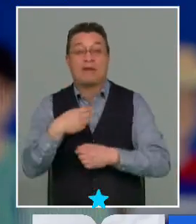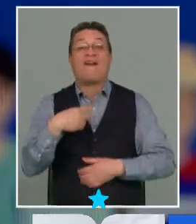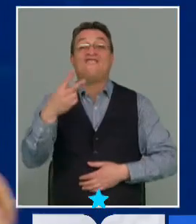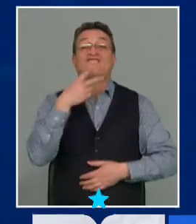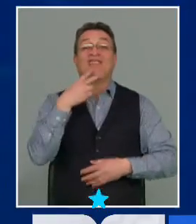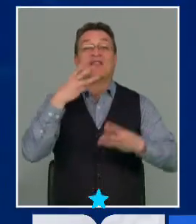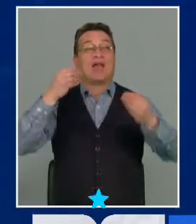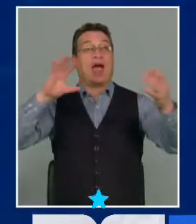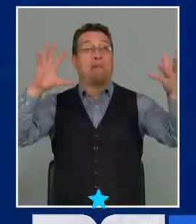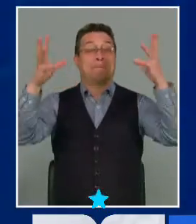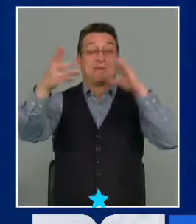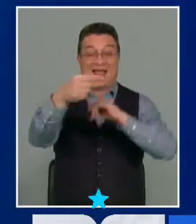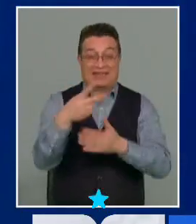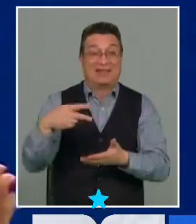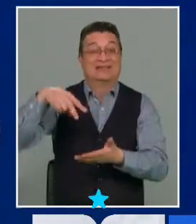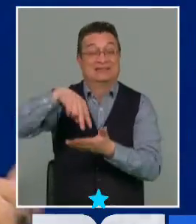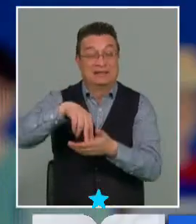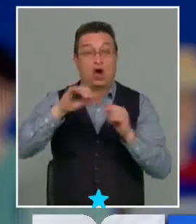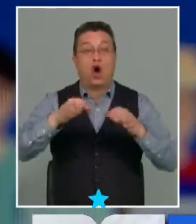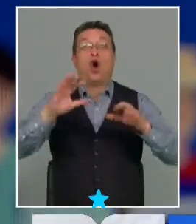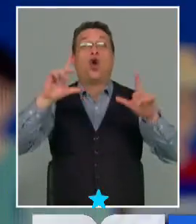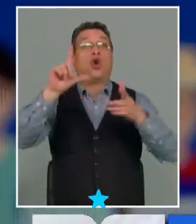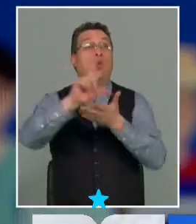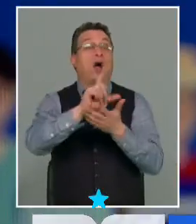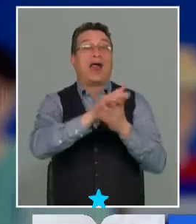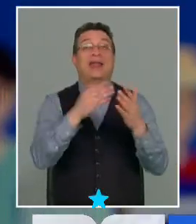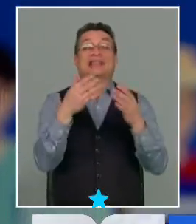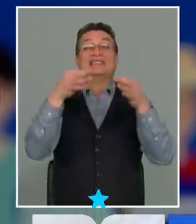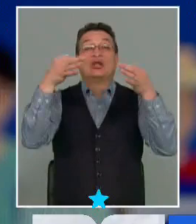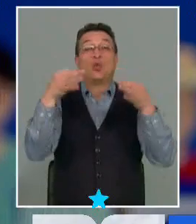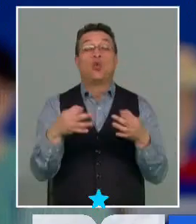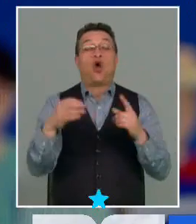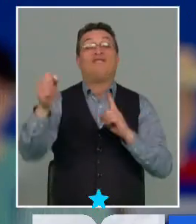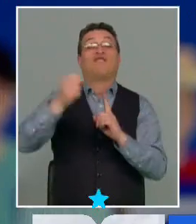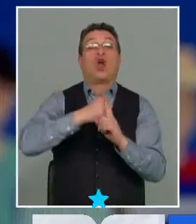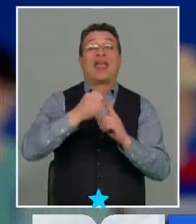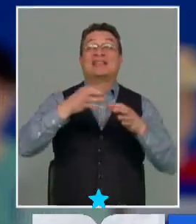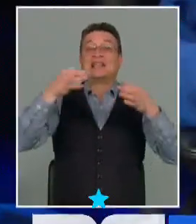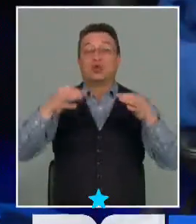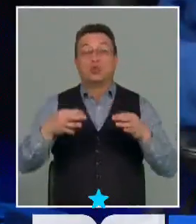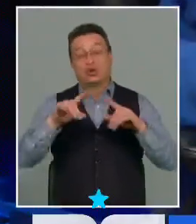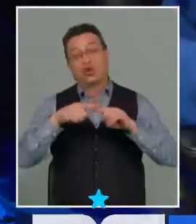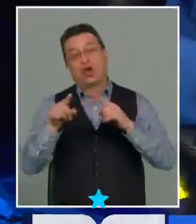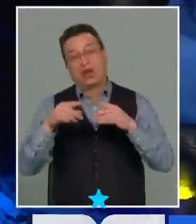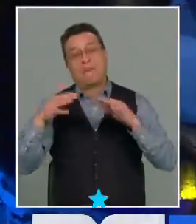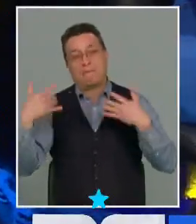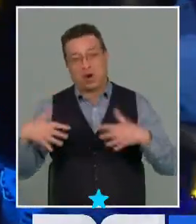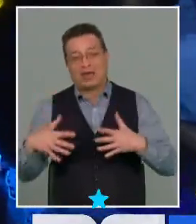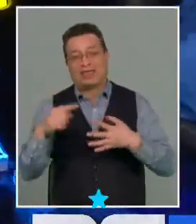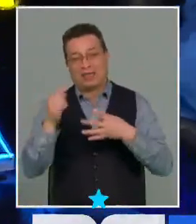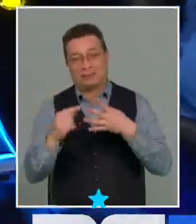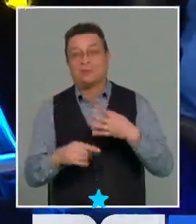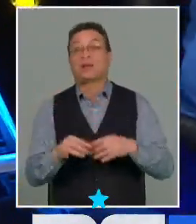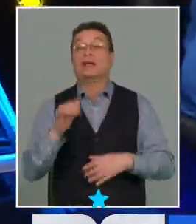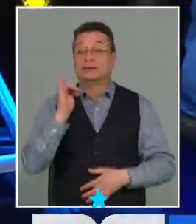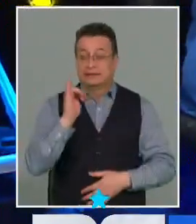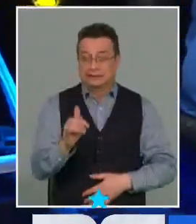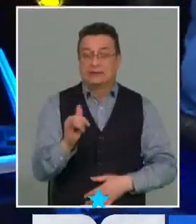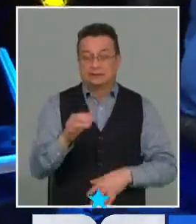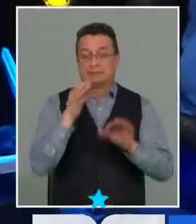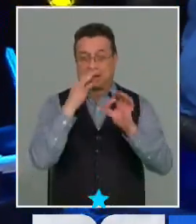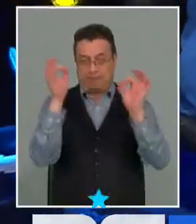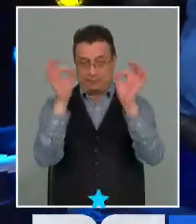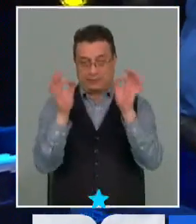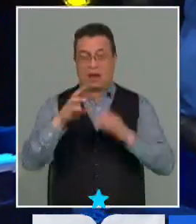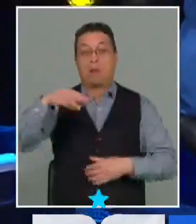en un medio ambiente, o entornos seguros y libres de violencia, que es otro muy importante. Tomás. Sí, para explicar el modelo.